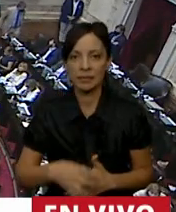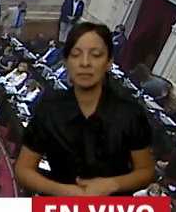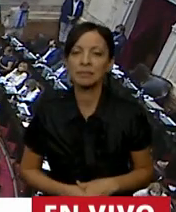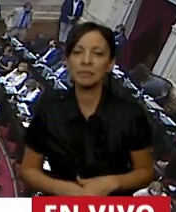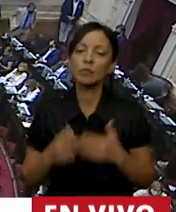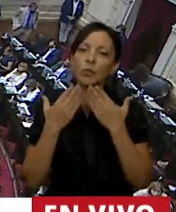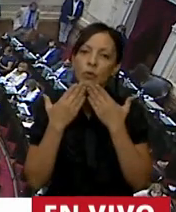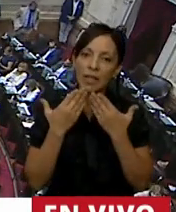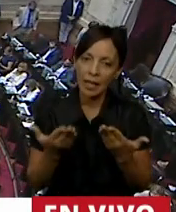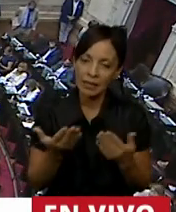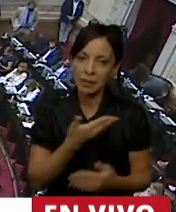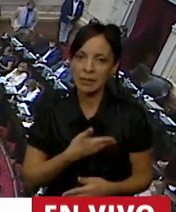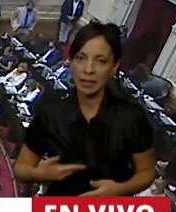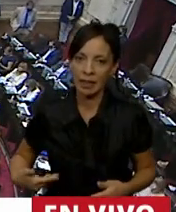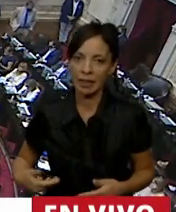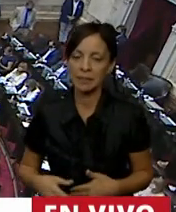Gracias, señor Presidente.